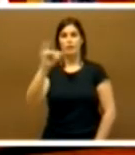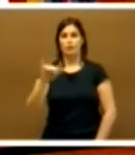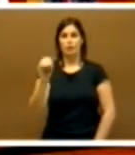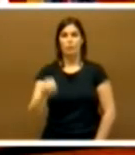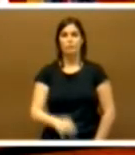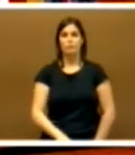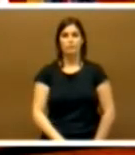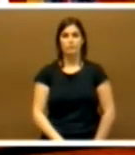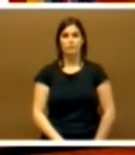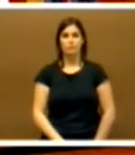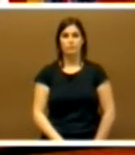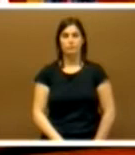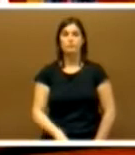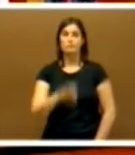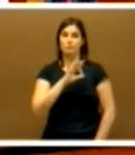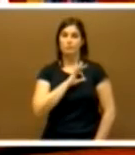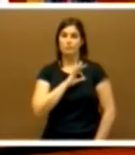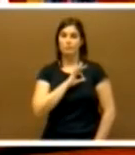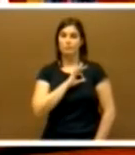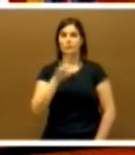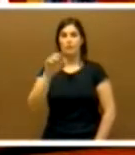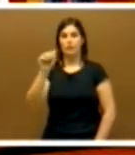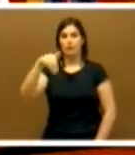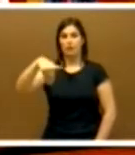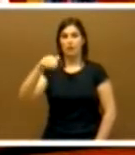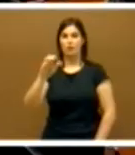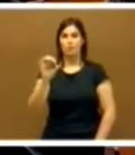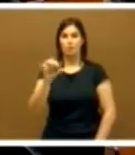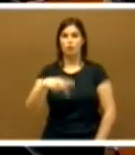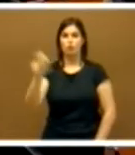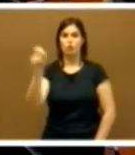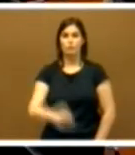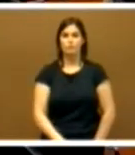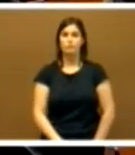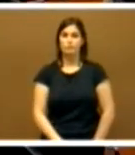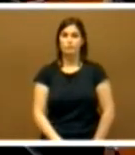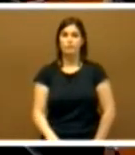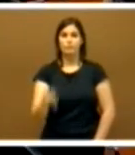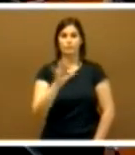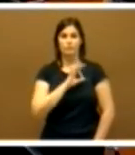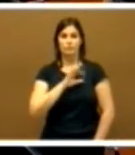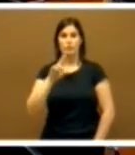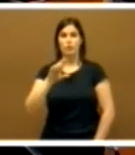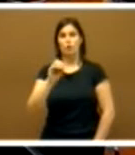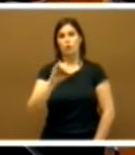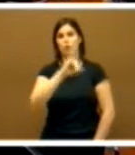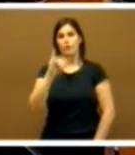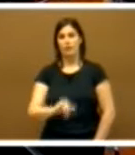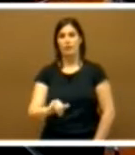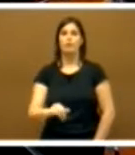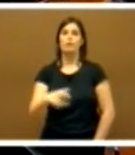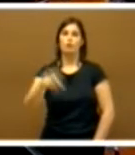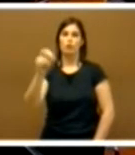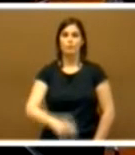Don César Joaquín Ramos Esteban Don Antonio Rodríguez Osuna